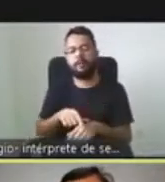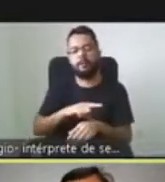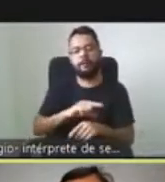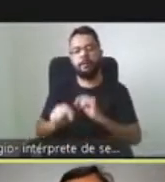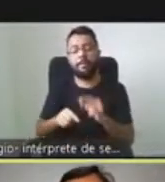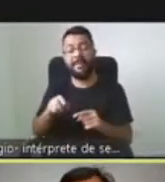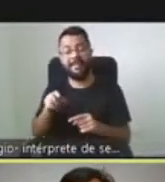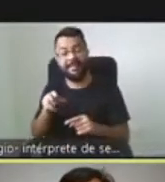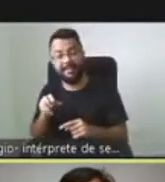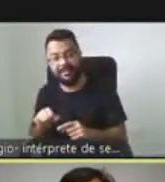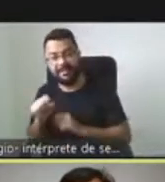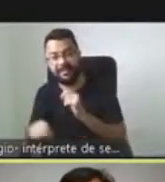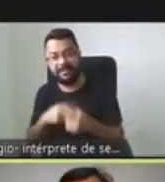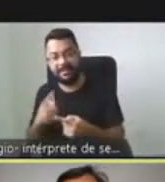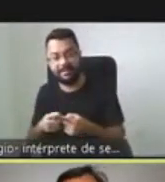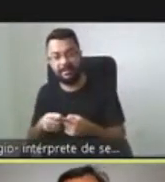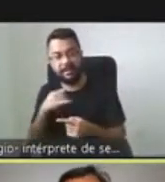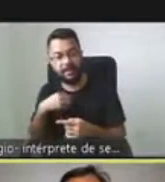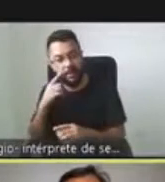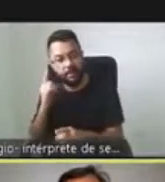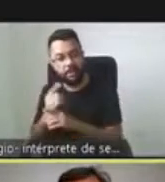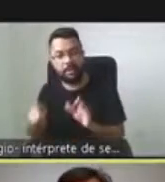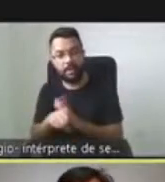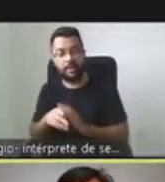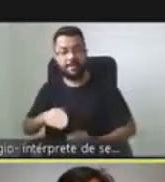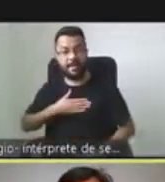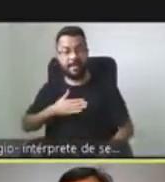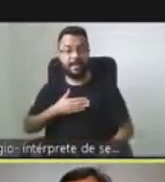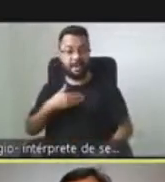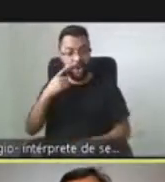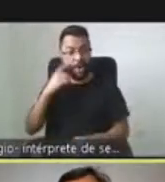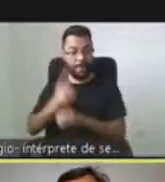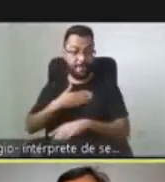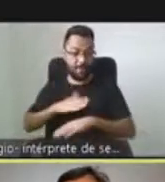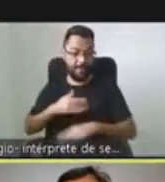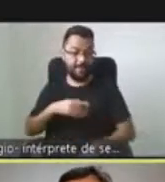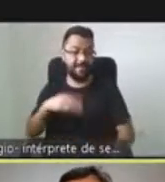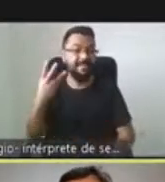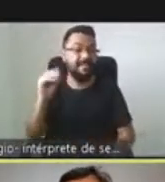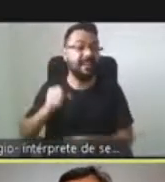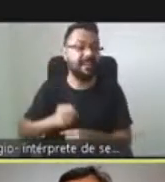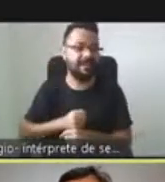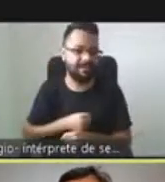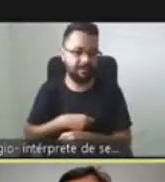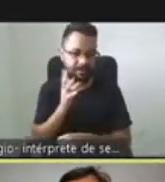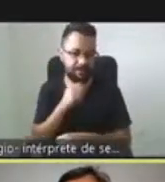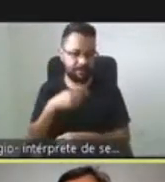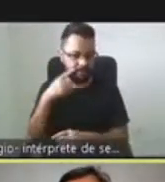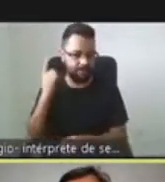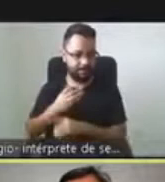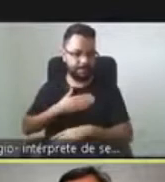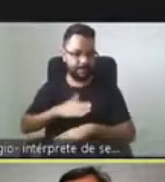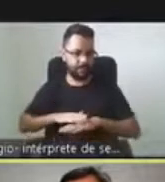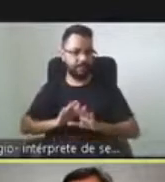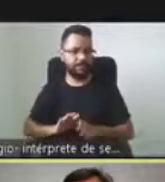completa, este número va a subir. En mi caso fueron 30 años. El 62 por ciento de las personas no